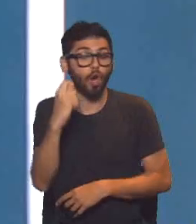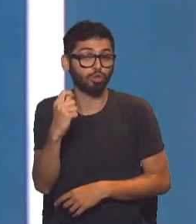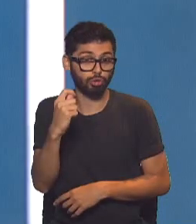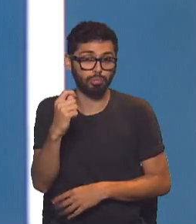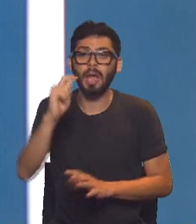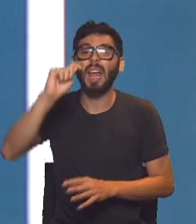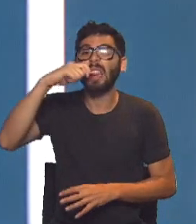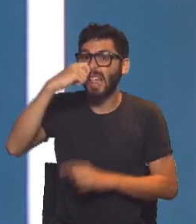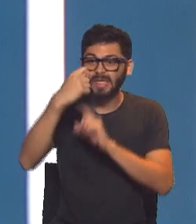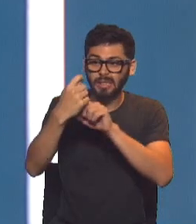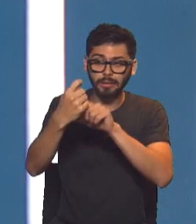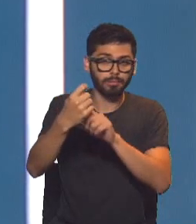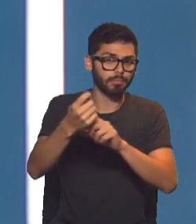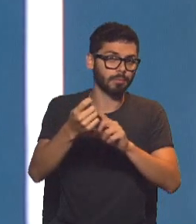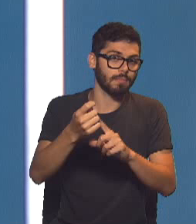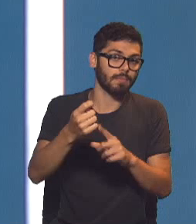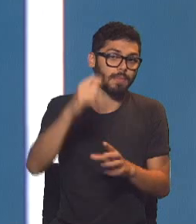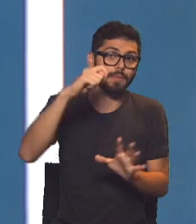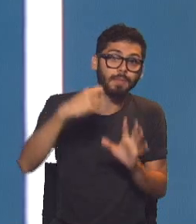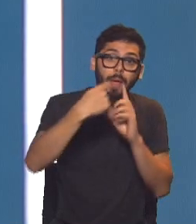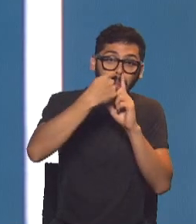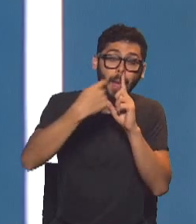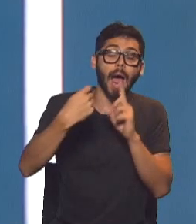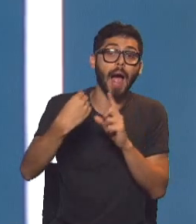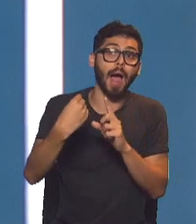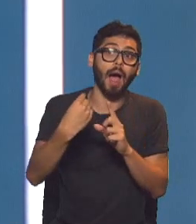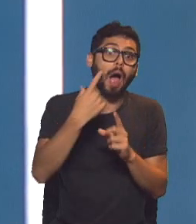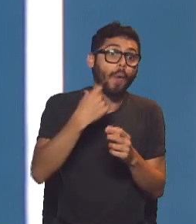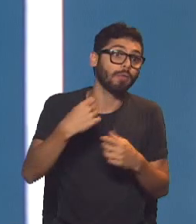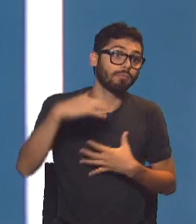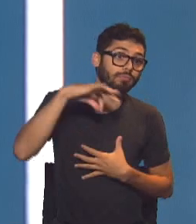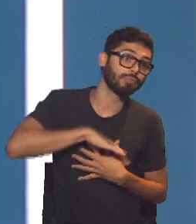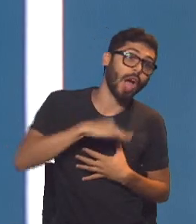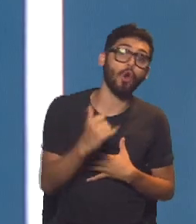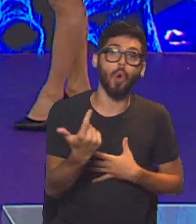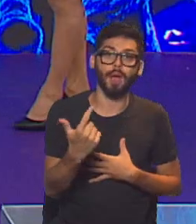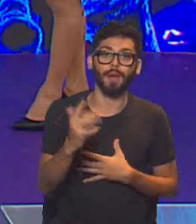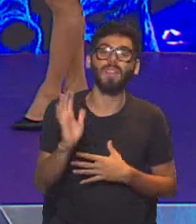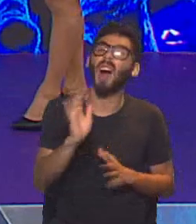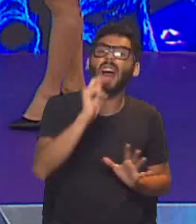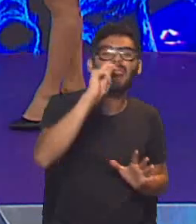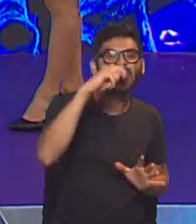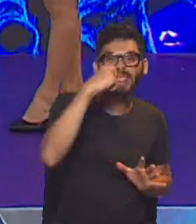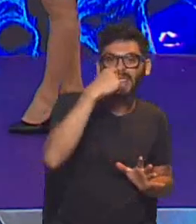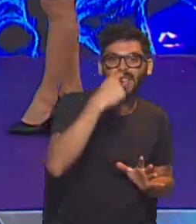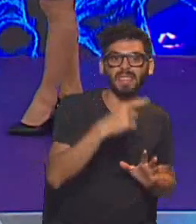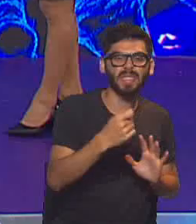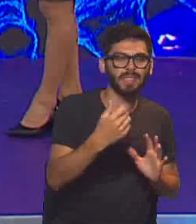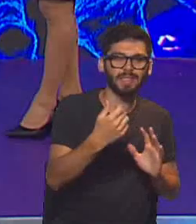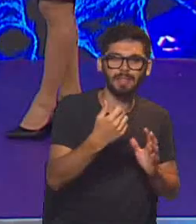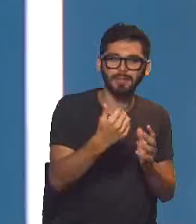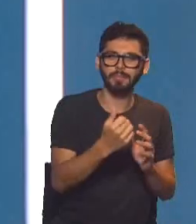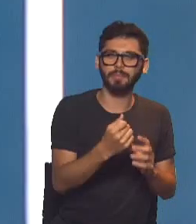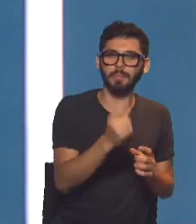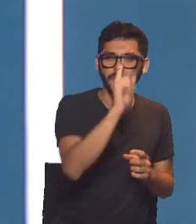Estamos hablando de los test diagnósticos que se hacen para confirmar los casos. No estamos hablando todavía de esos test ambulatorios que han salido a